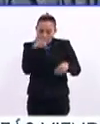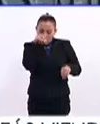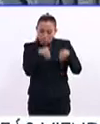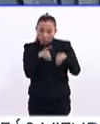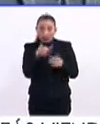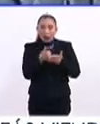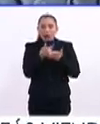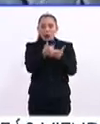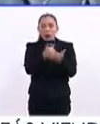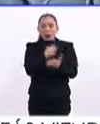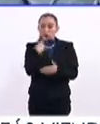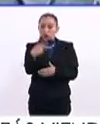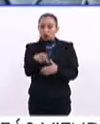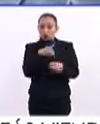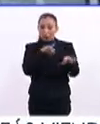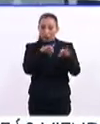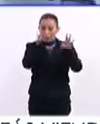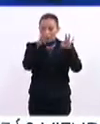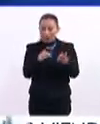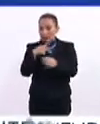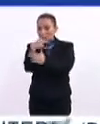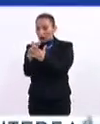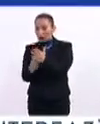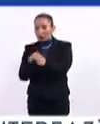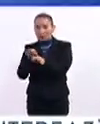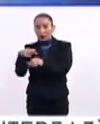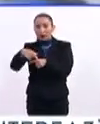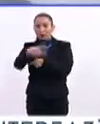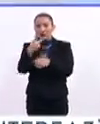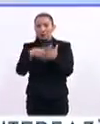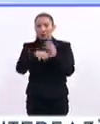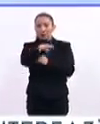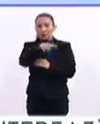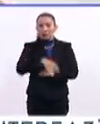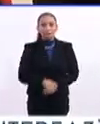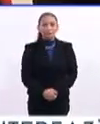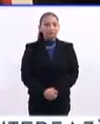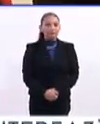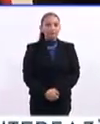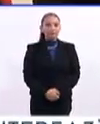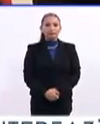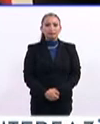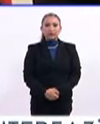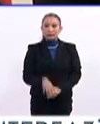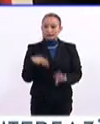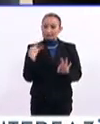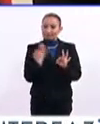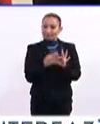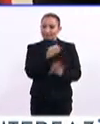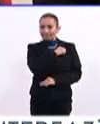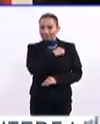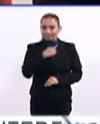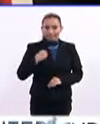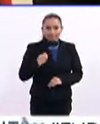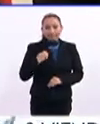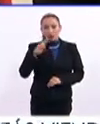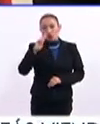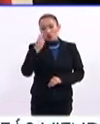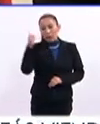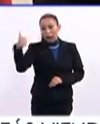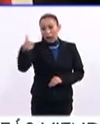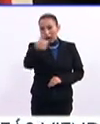que les permita cumplir sus compromisos y planes de trabajo para este 2019. Con auténtico compromiso, las